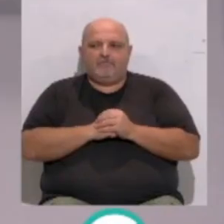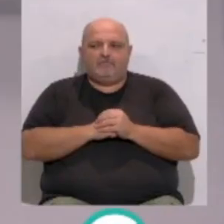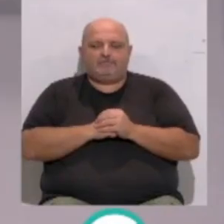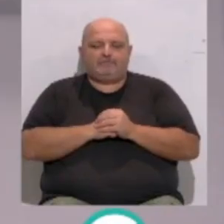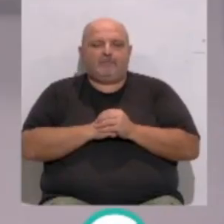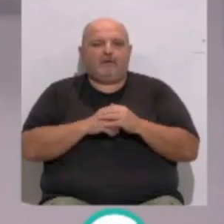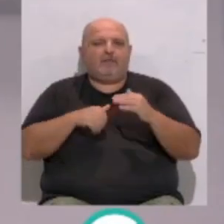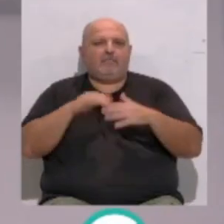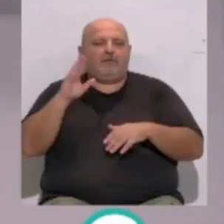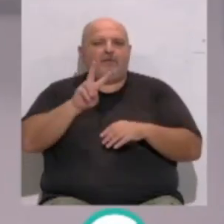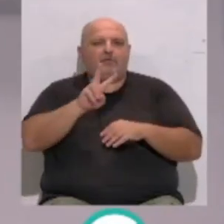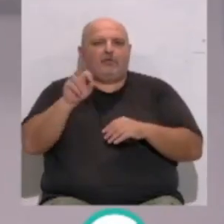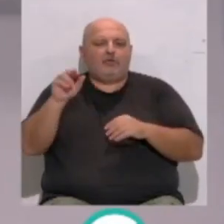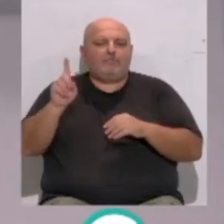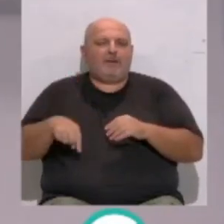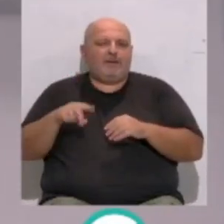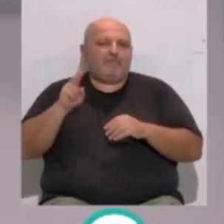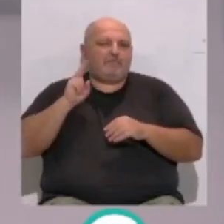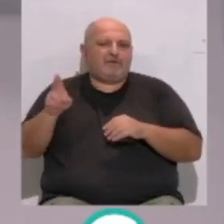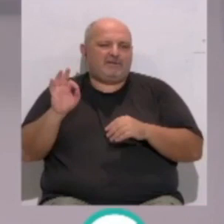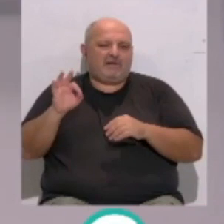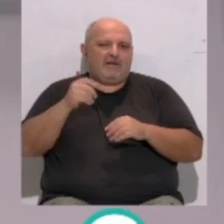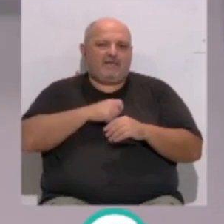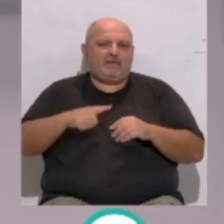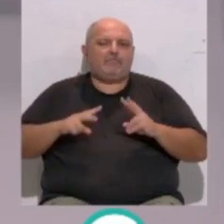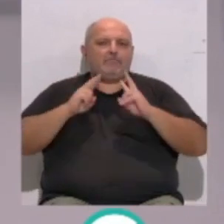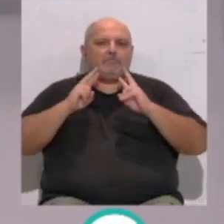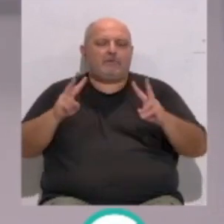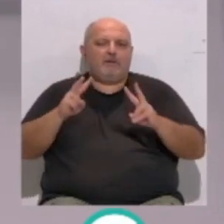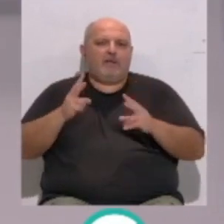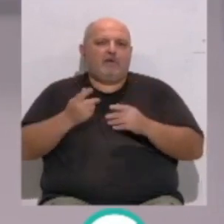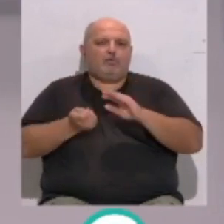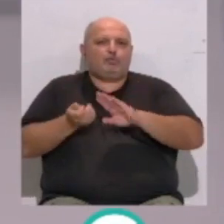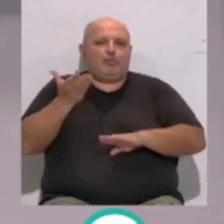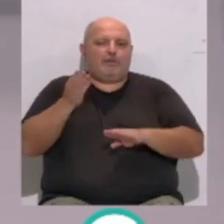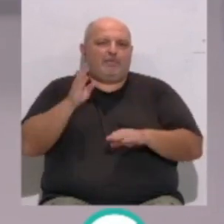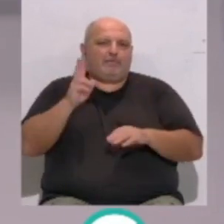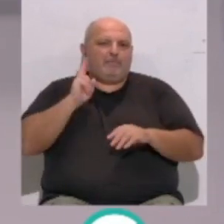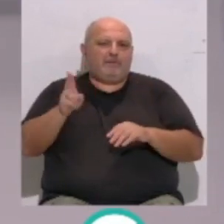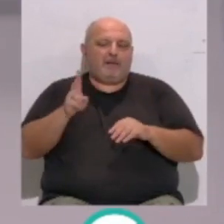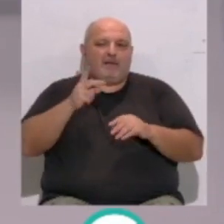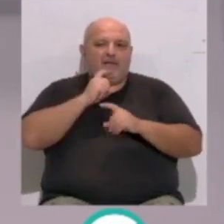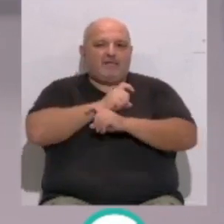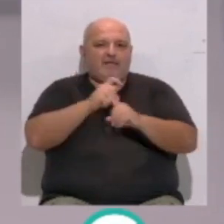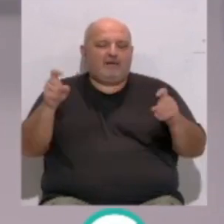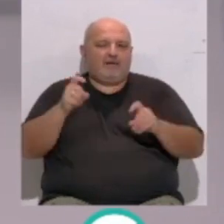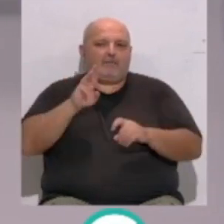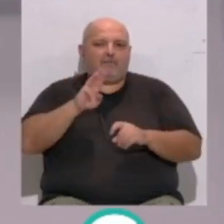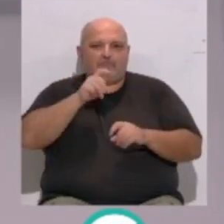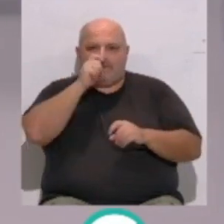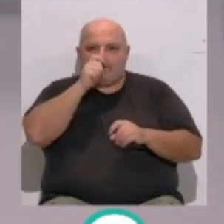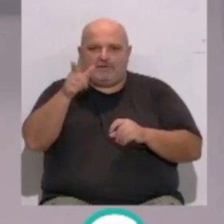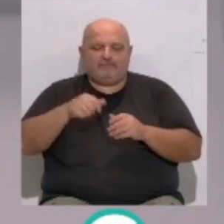Más de 200.000 pensionistas gaditanos podrán beneficiarse de la subida de las pensiones anunciadas por el Partido